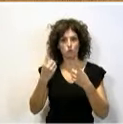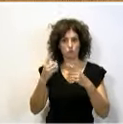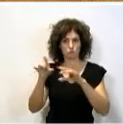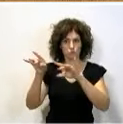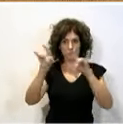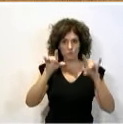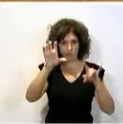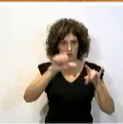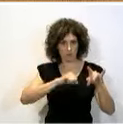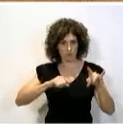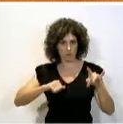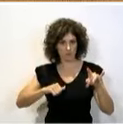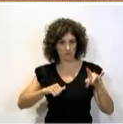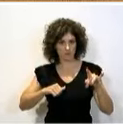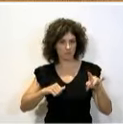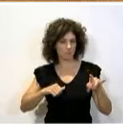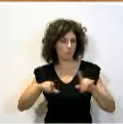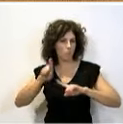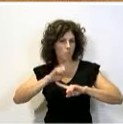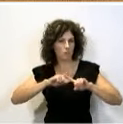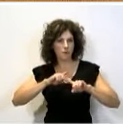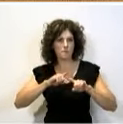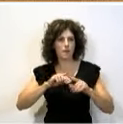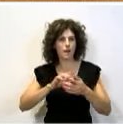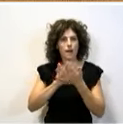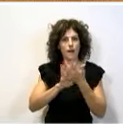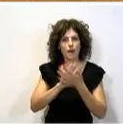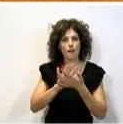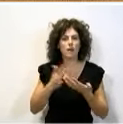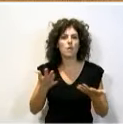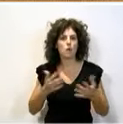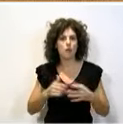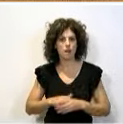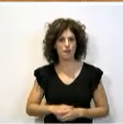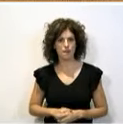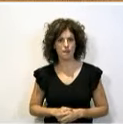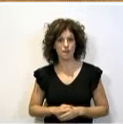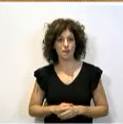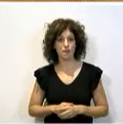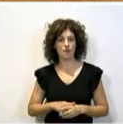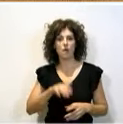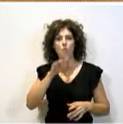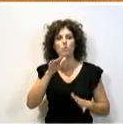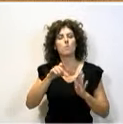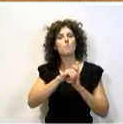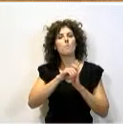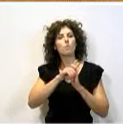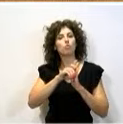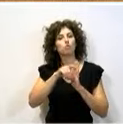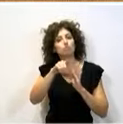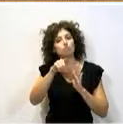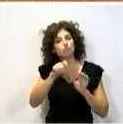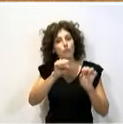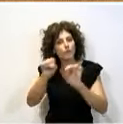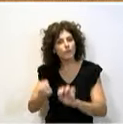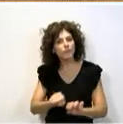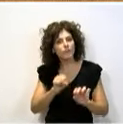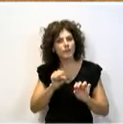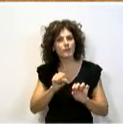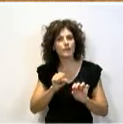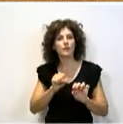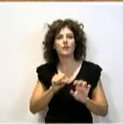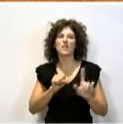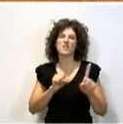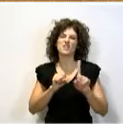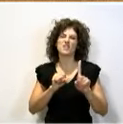¿Qué pasa por hablar de ello? Esa Constitución que tanto iba a decir defienden, no, no la defienden, la usan